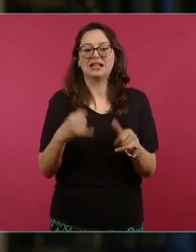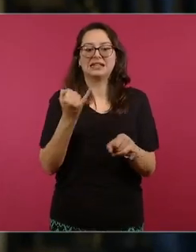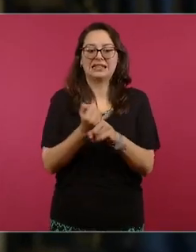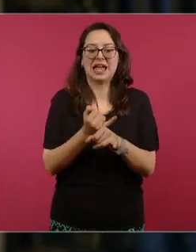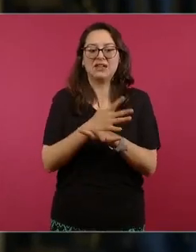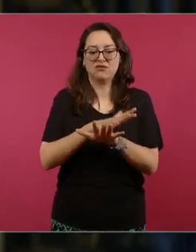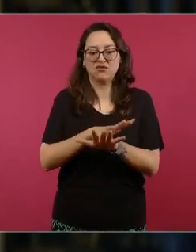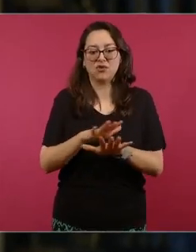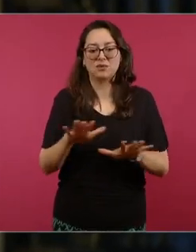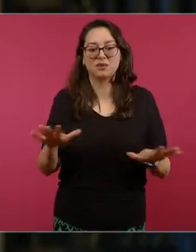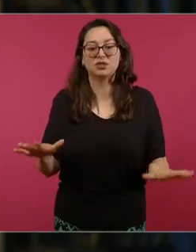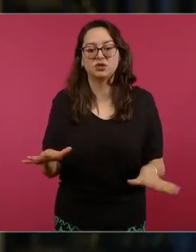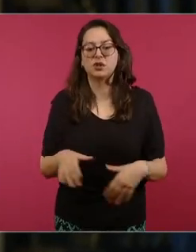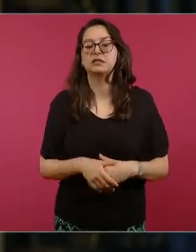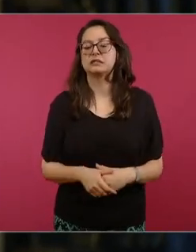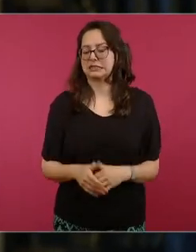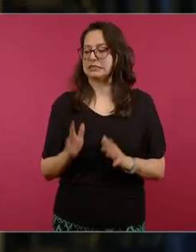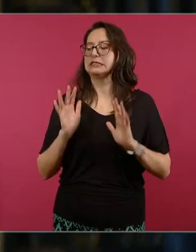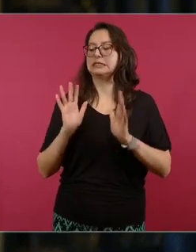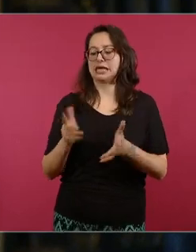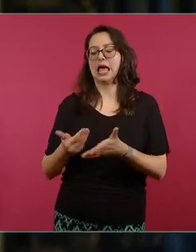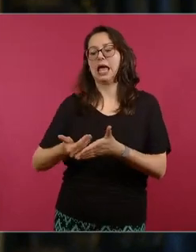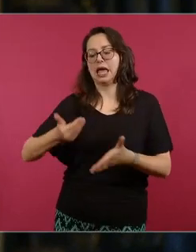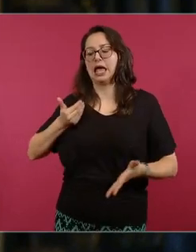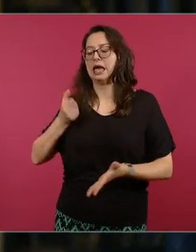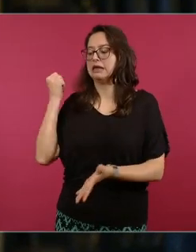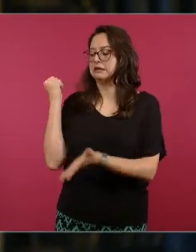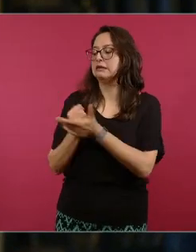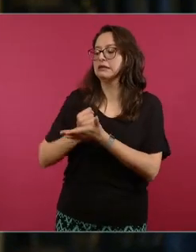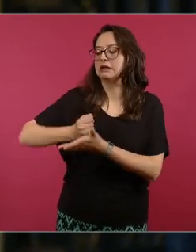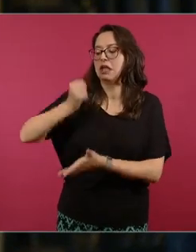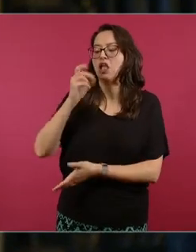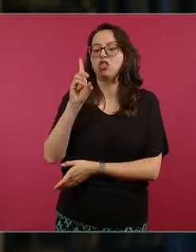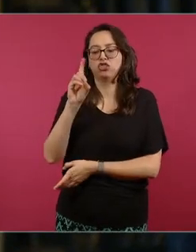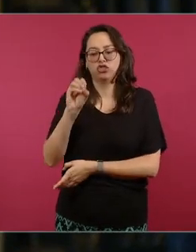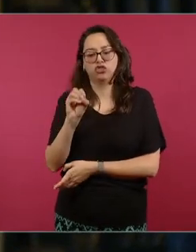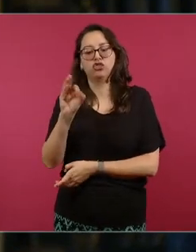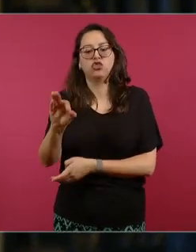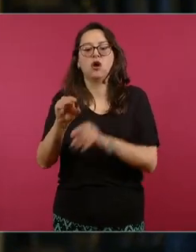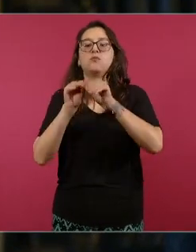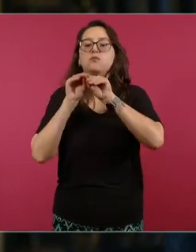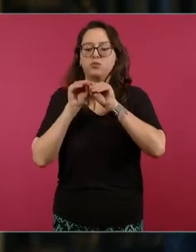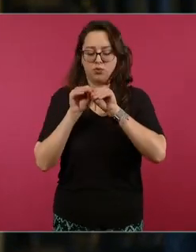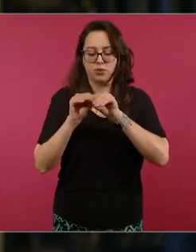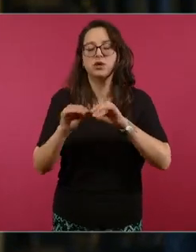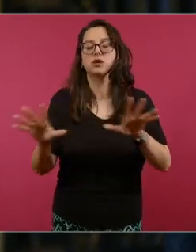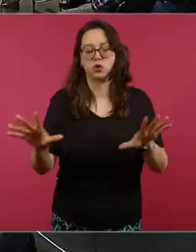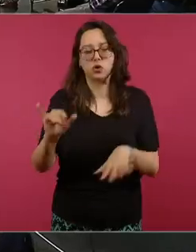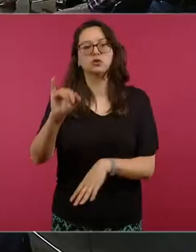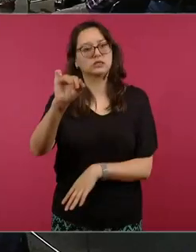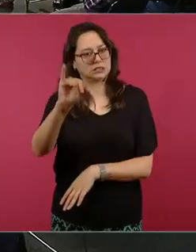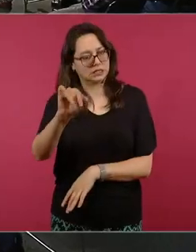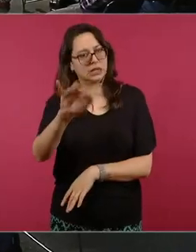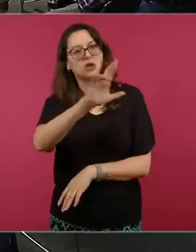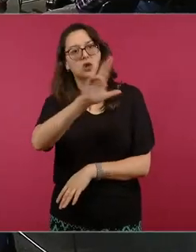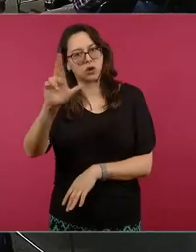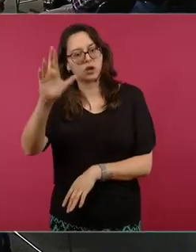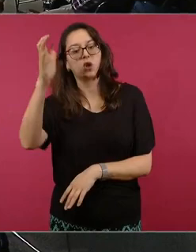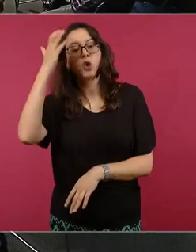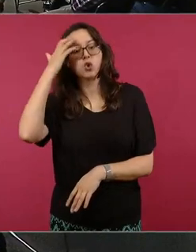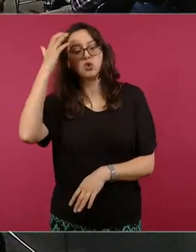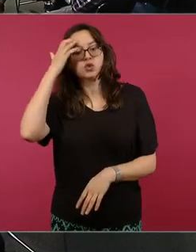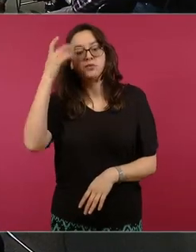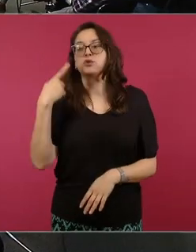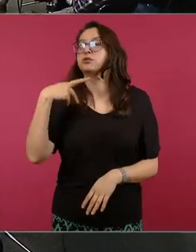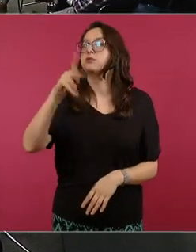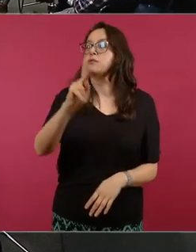y se le reconoce que ya se publicó este decreto originalmente sin embargo los usuarios de la